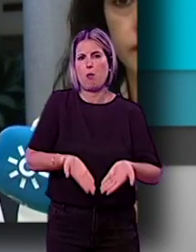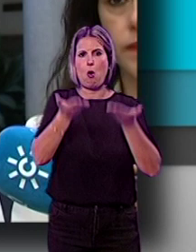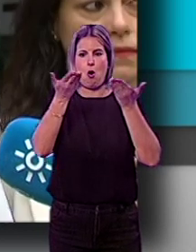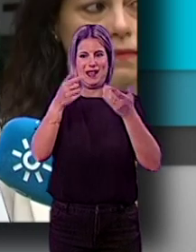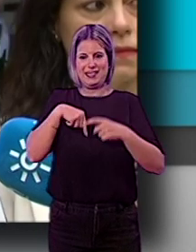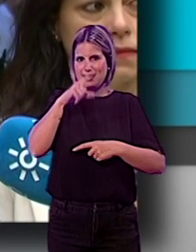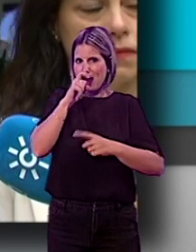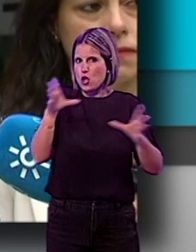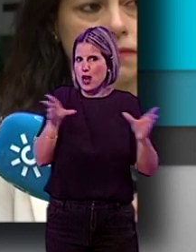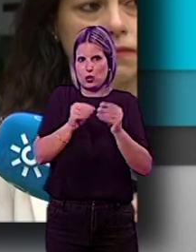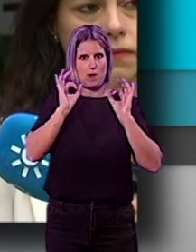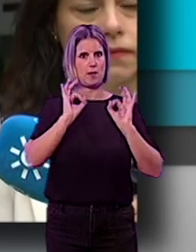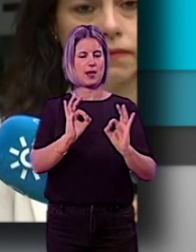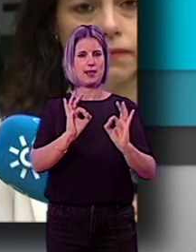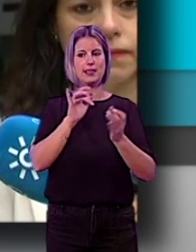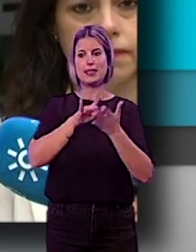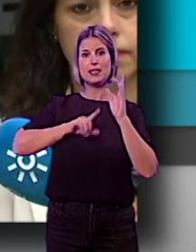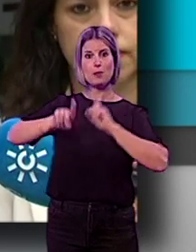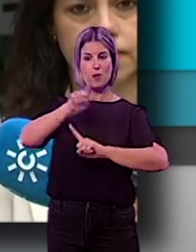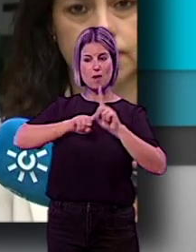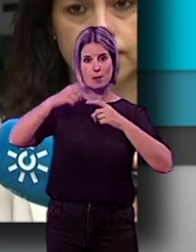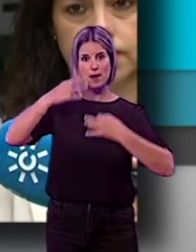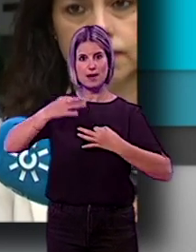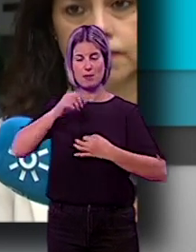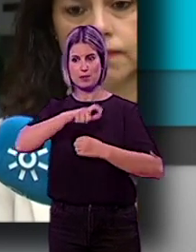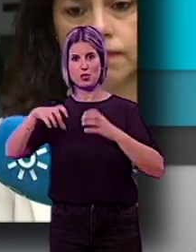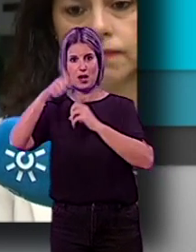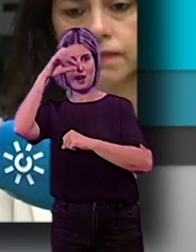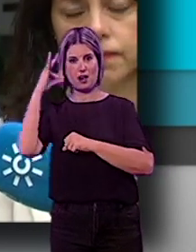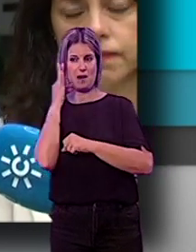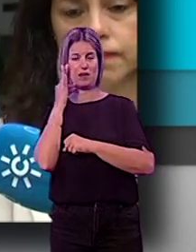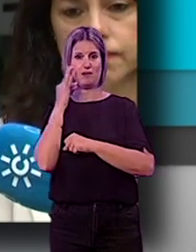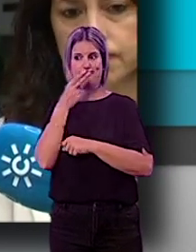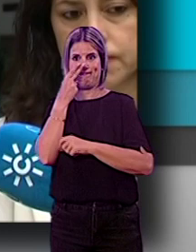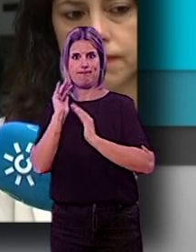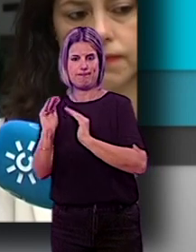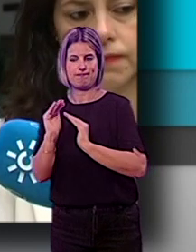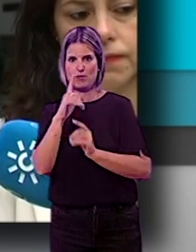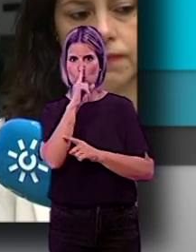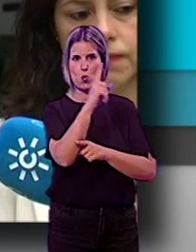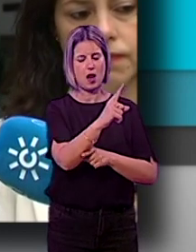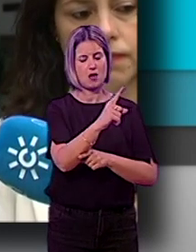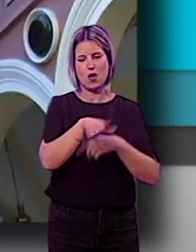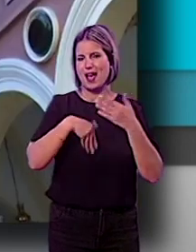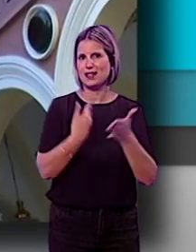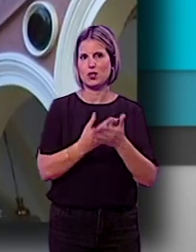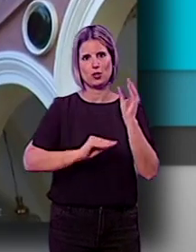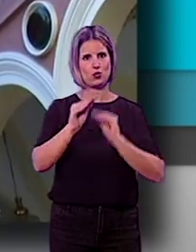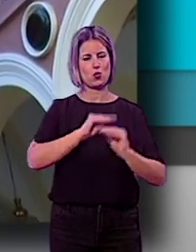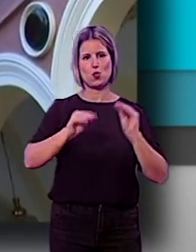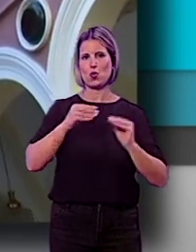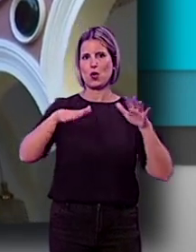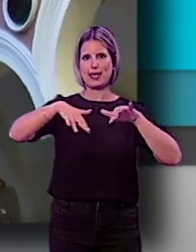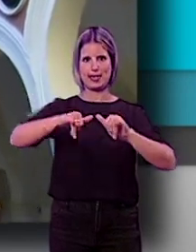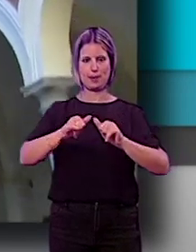este año. Es decir, los problemas que realmente importan a los granadinos, tras un año, pues no se están solucionando. Desde el